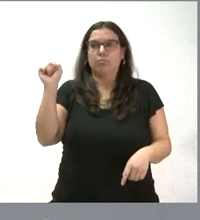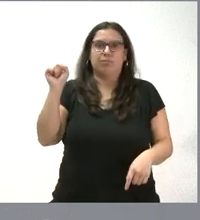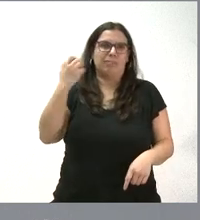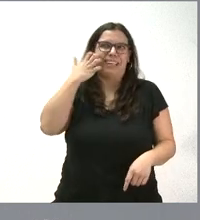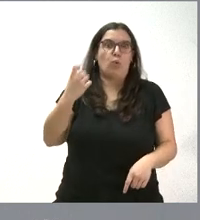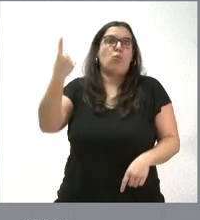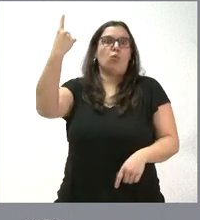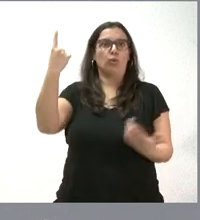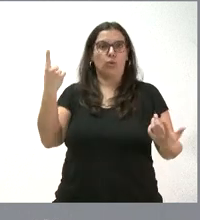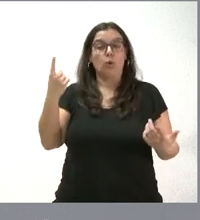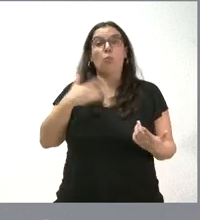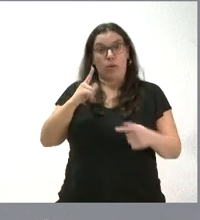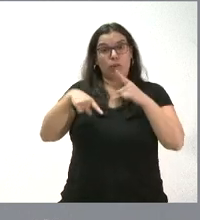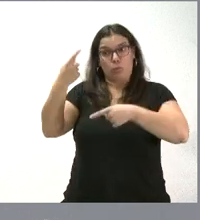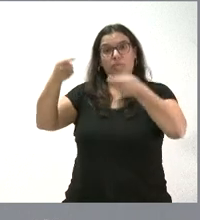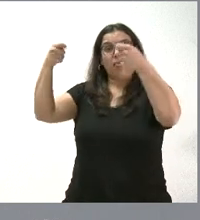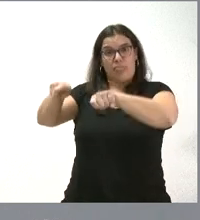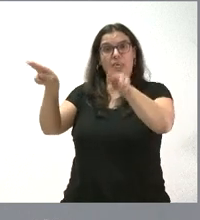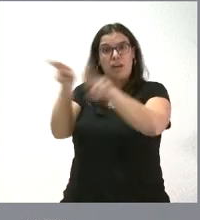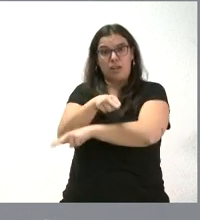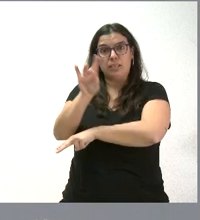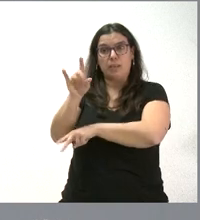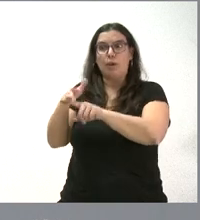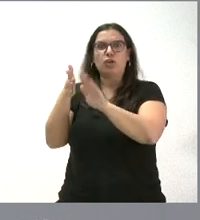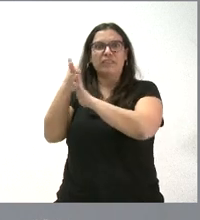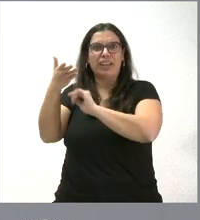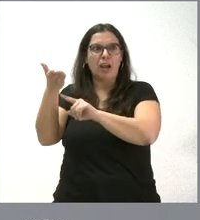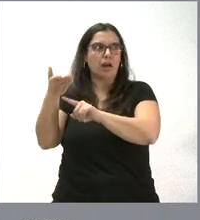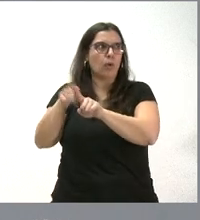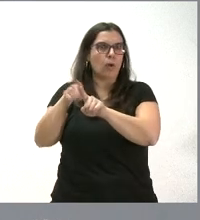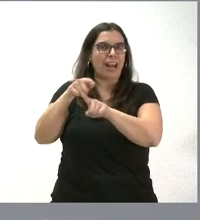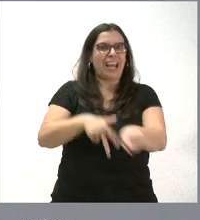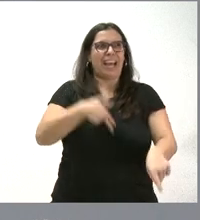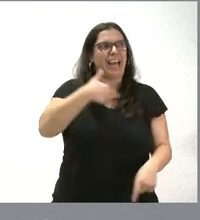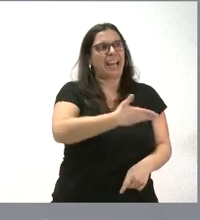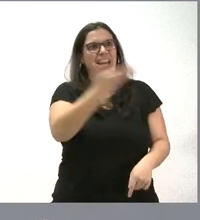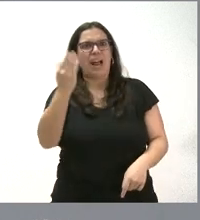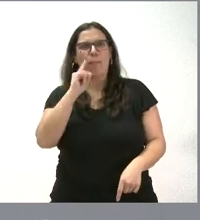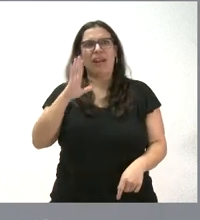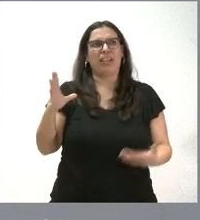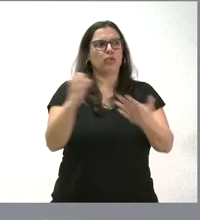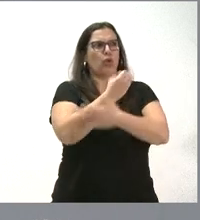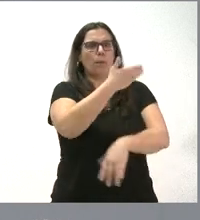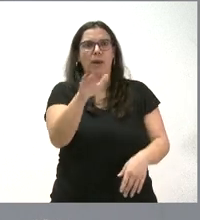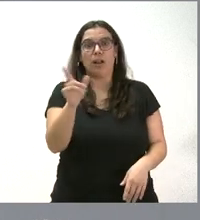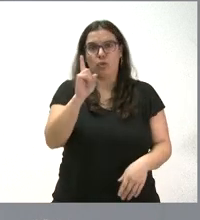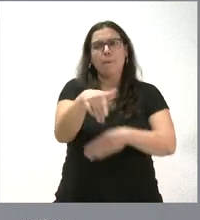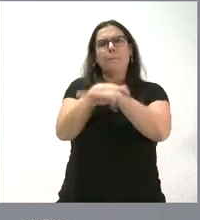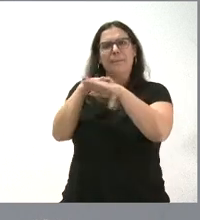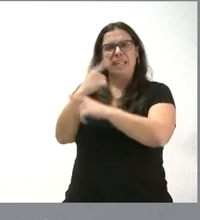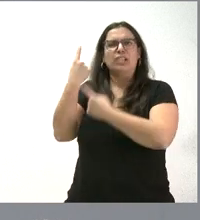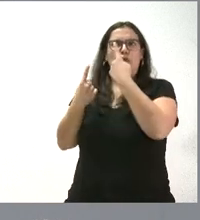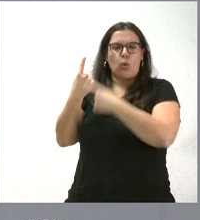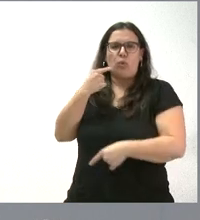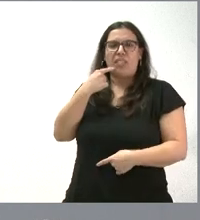aparejada el cierre de su instalación, pero esto no derivará en modo alguno en que generalicemos la idea y algún ministro lo ha alguna vez decir